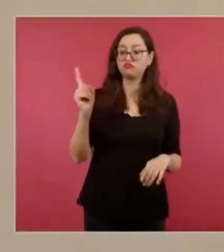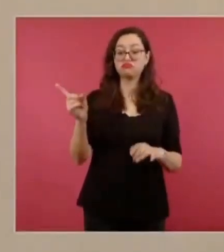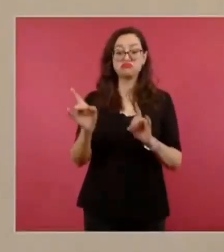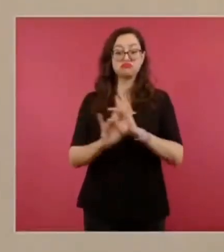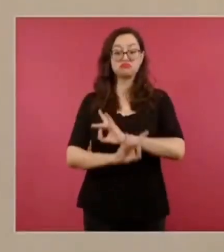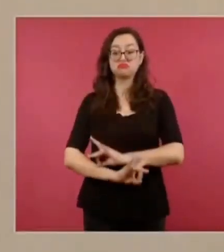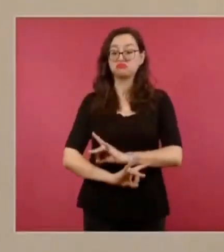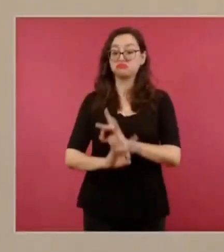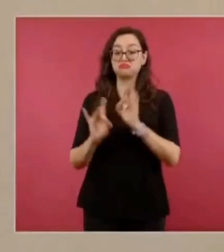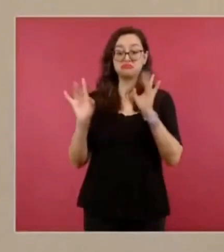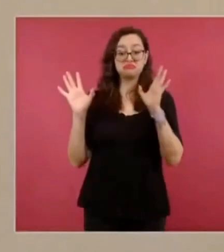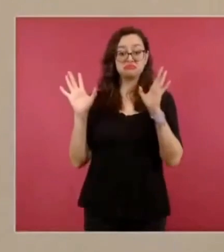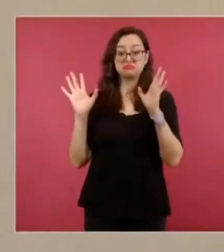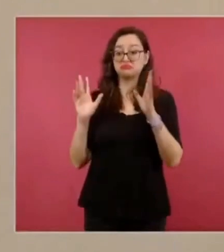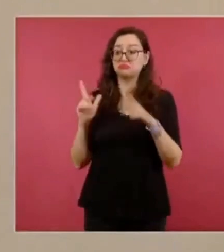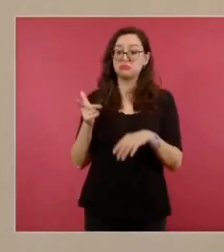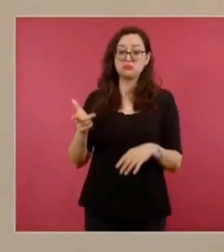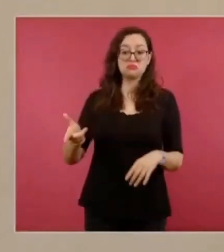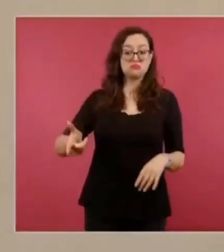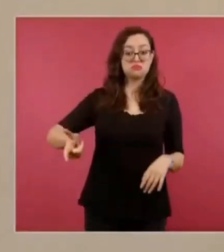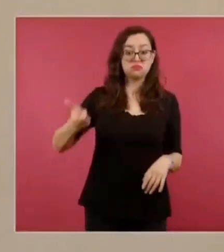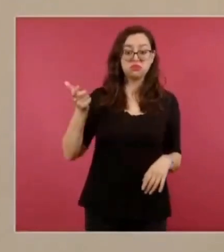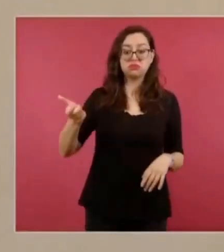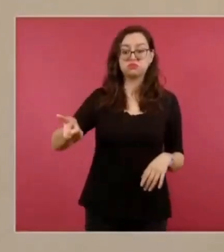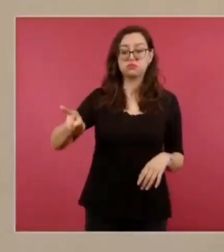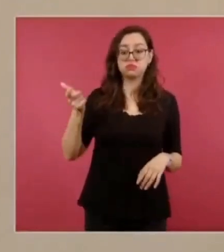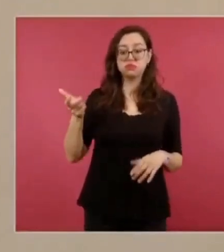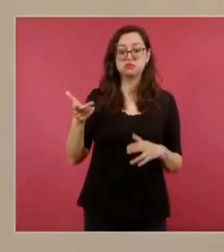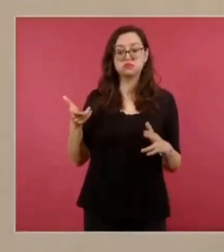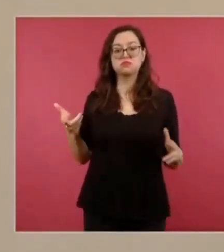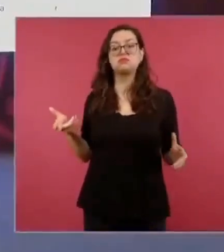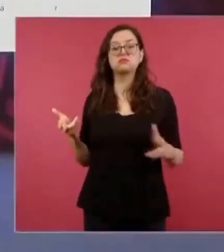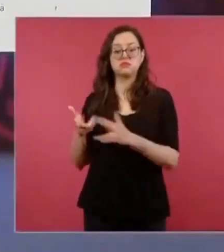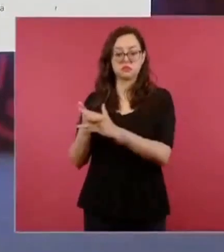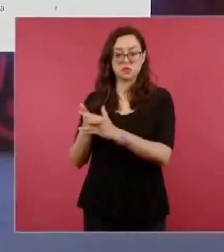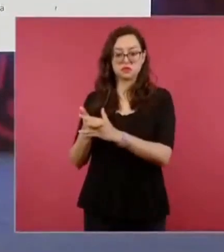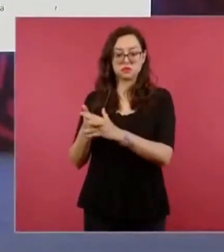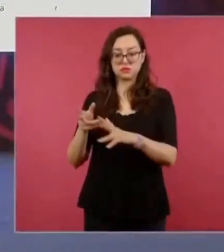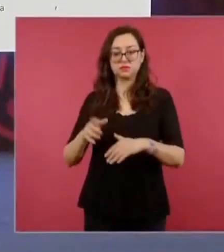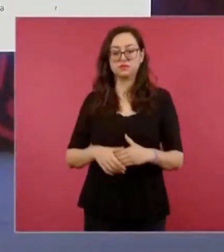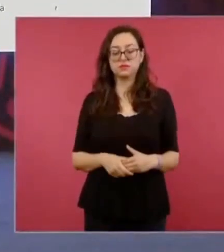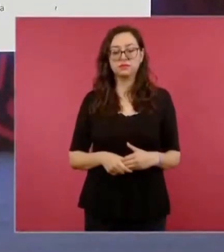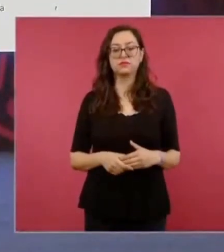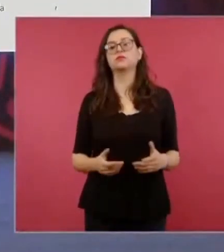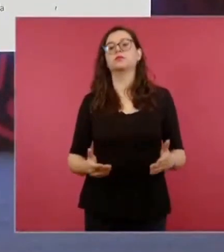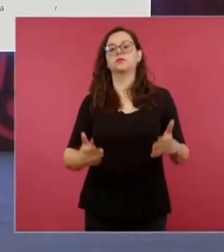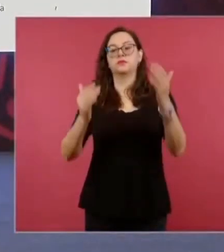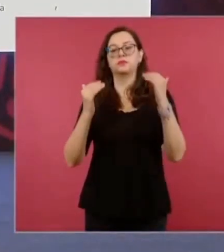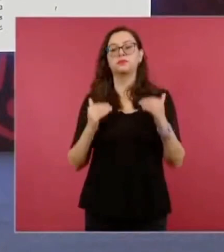aparente disparó con arma de fuego provocándole la muerte. Adelante.